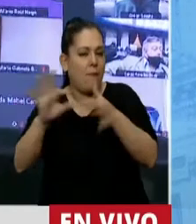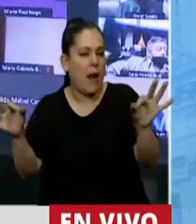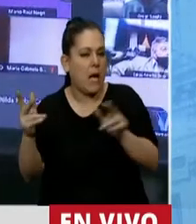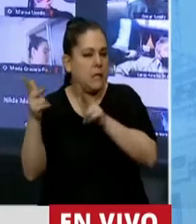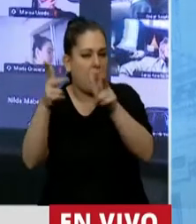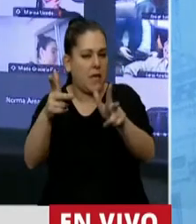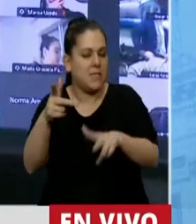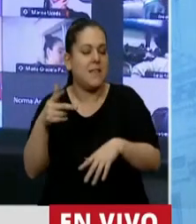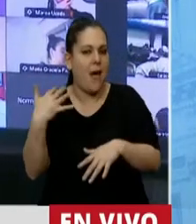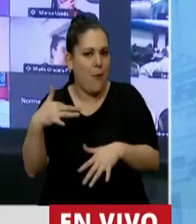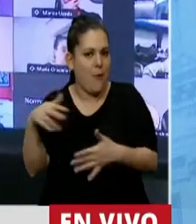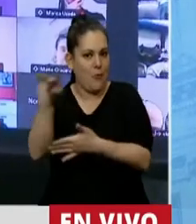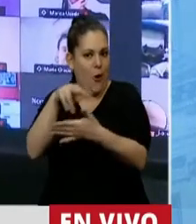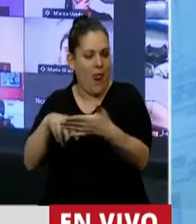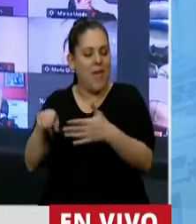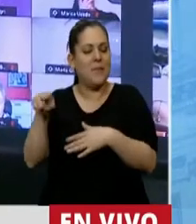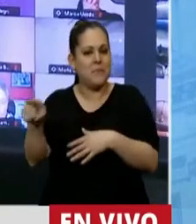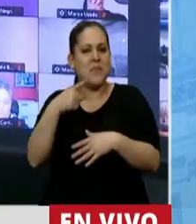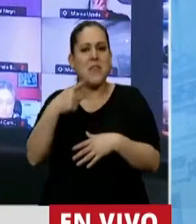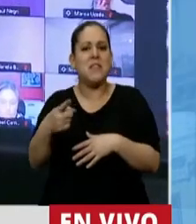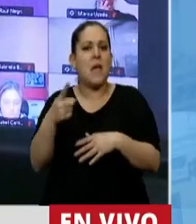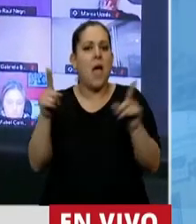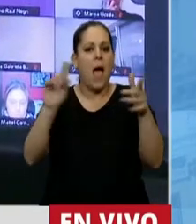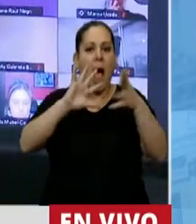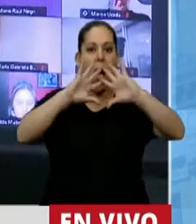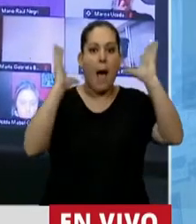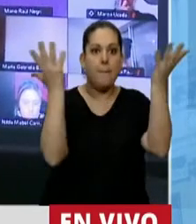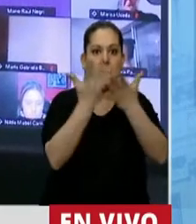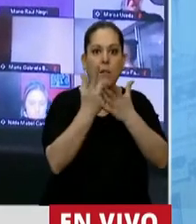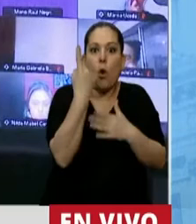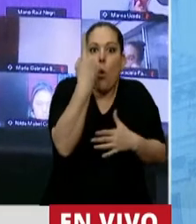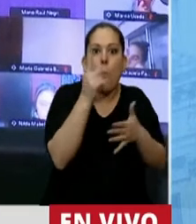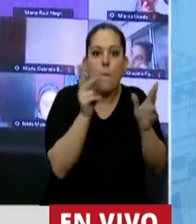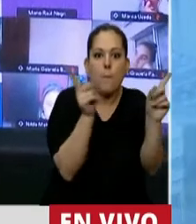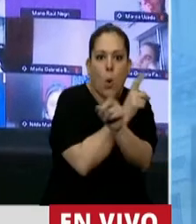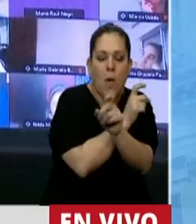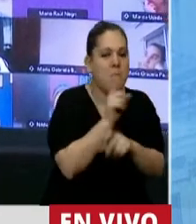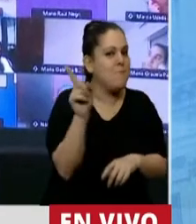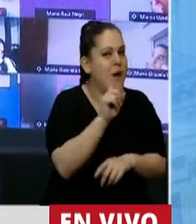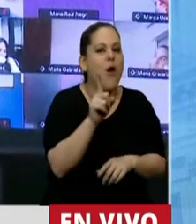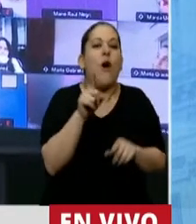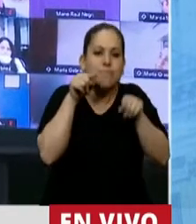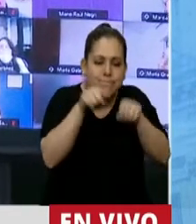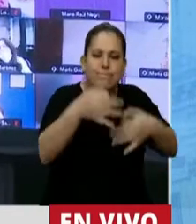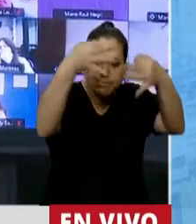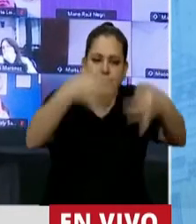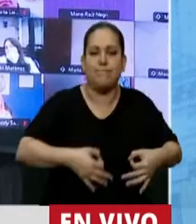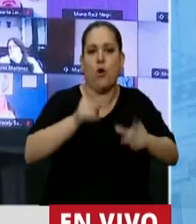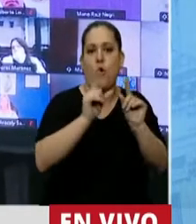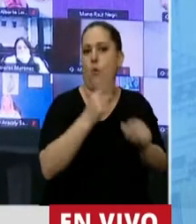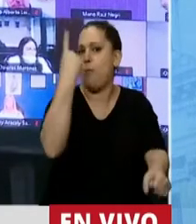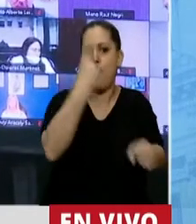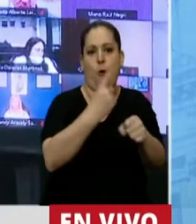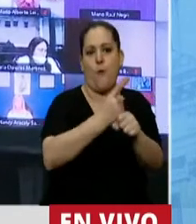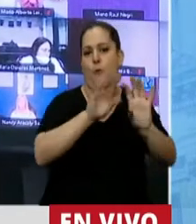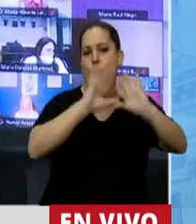pareció muy interesante leyéndola, que es, no es uno de los problemas, es el problema, el ambiente es el problema, no podemos pensar el resto